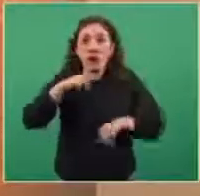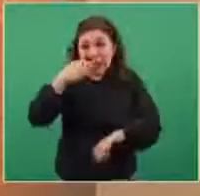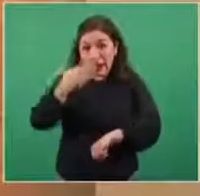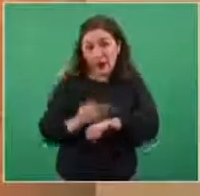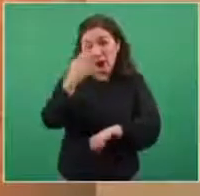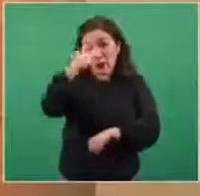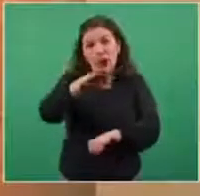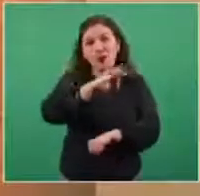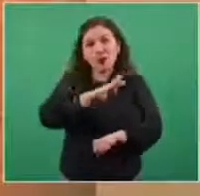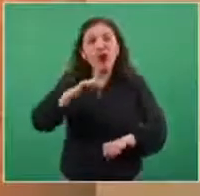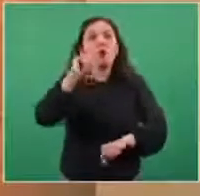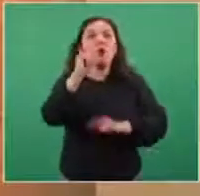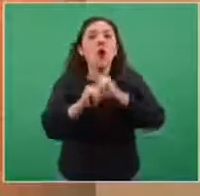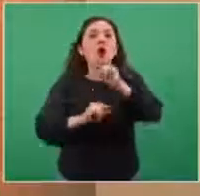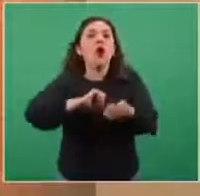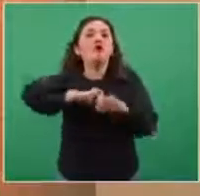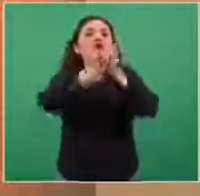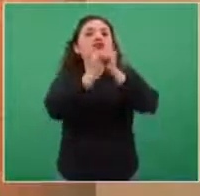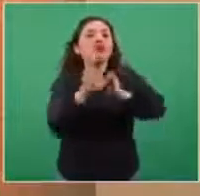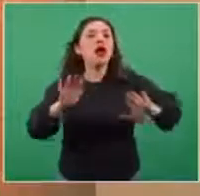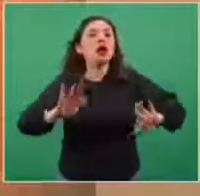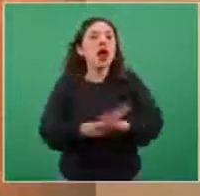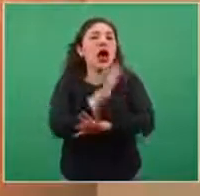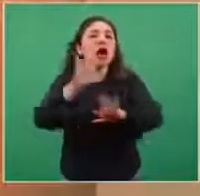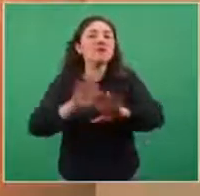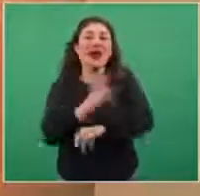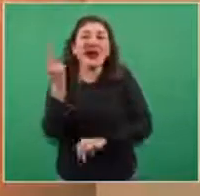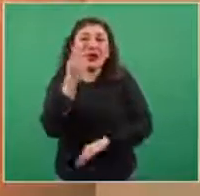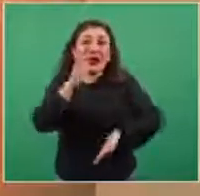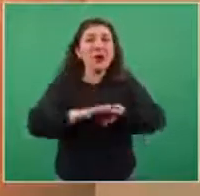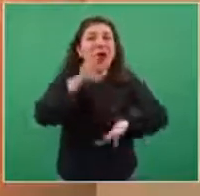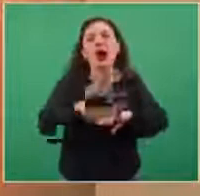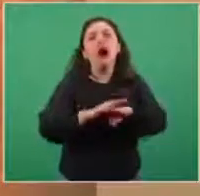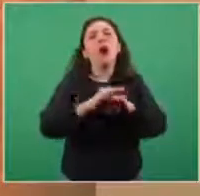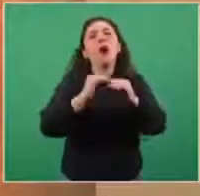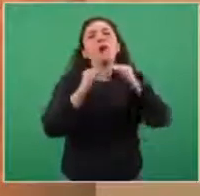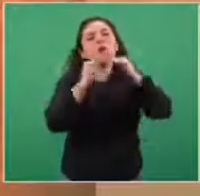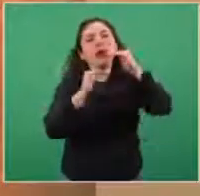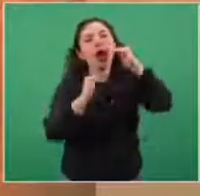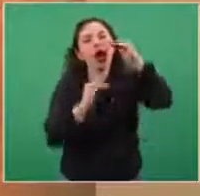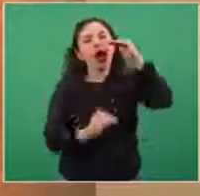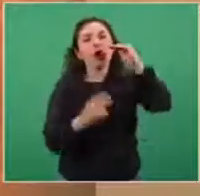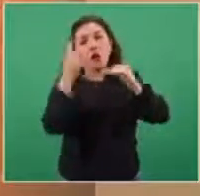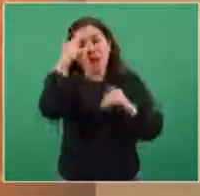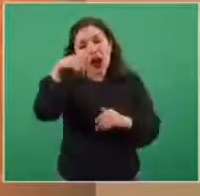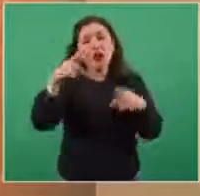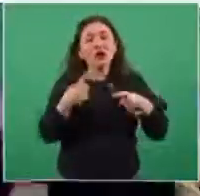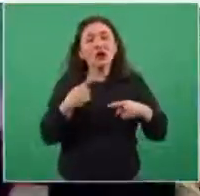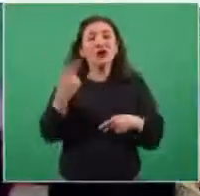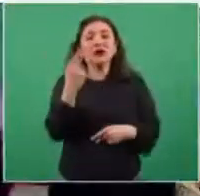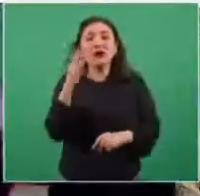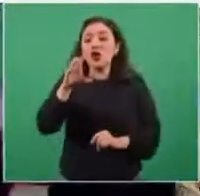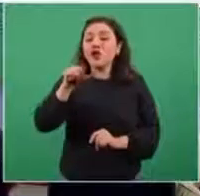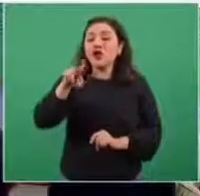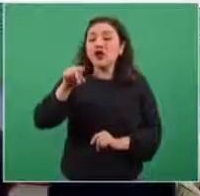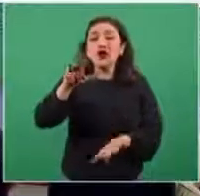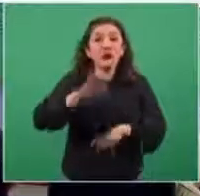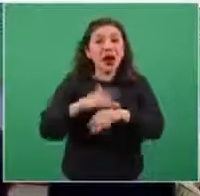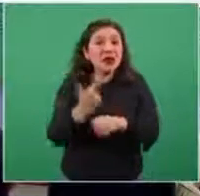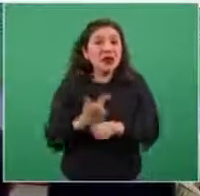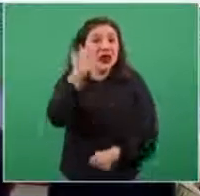poder ir cambiando esta necesidad para las personas que desarrollan COVID grave.